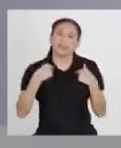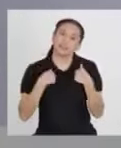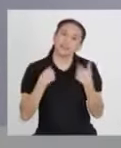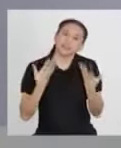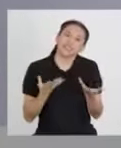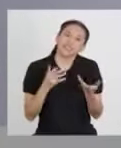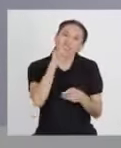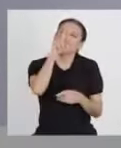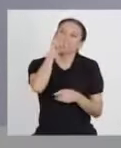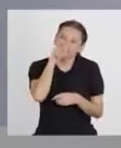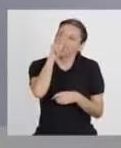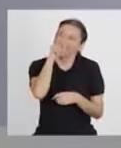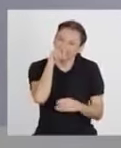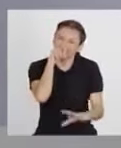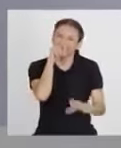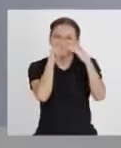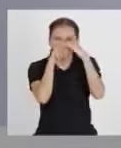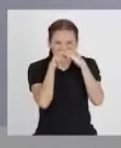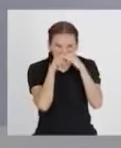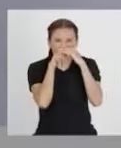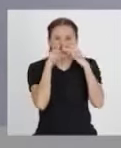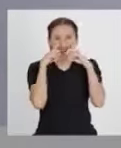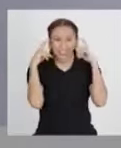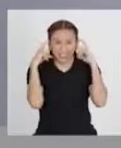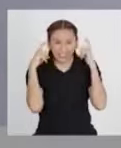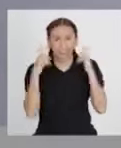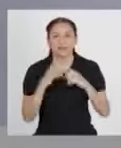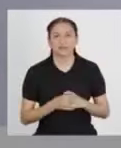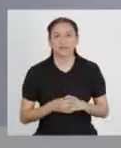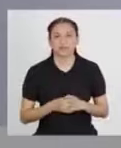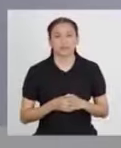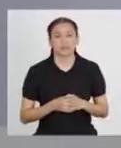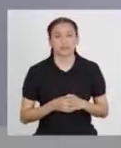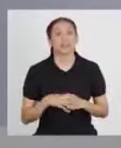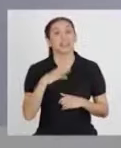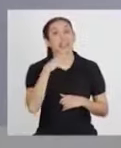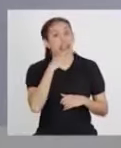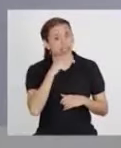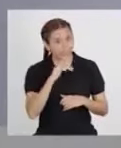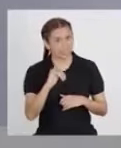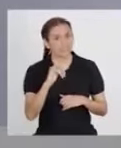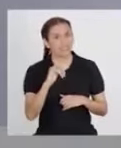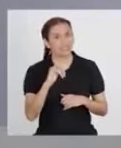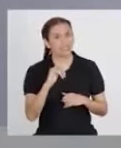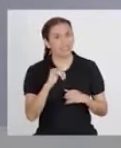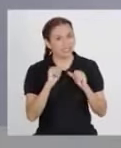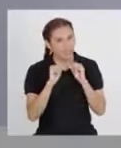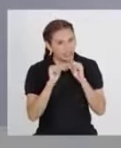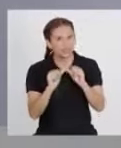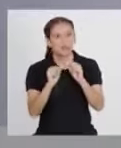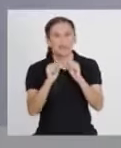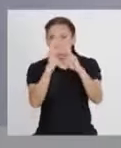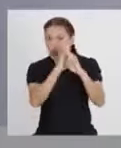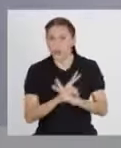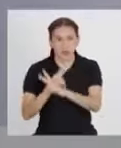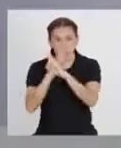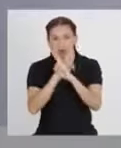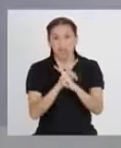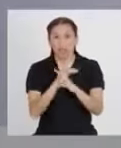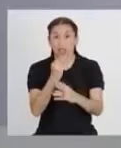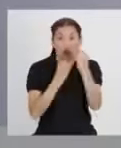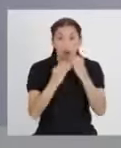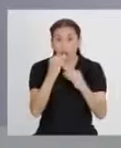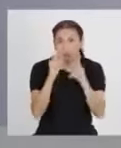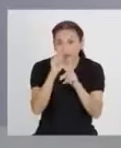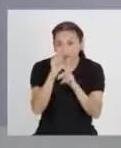¡O en mi caso! ¡Ja, ja, ja! ¡El pico! ¡A seguir cuidándonos